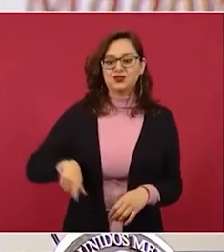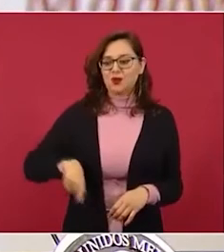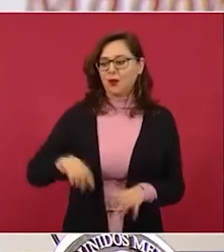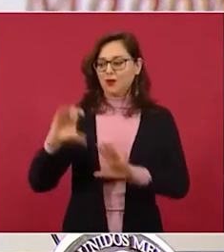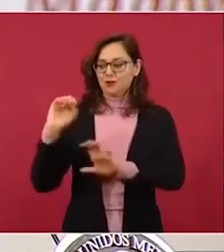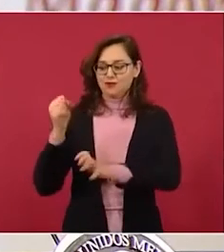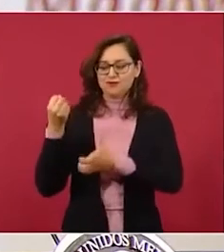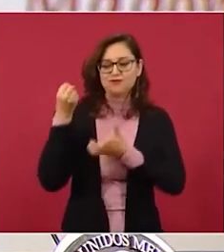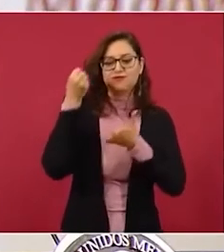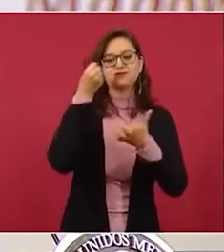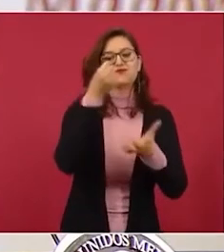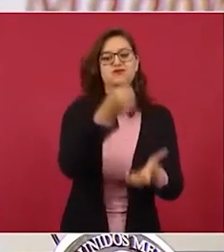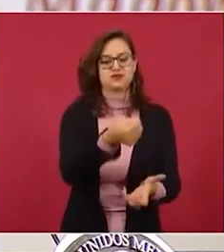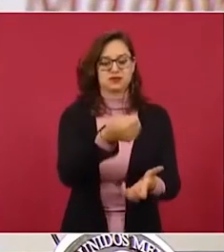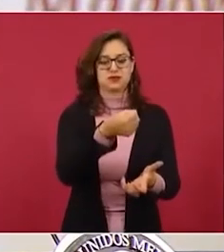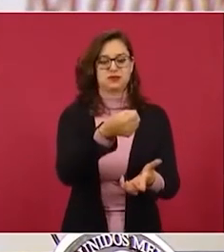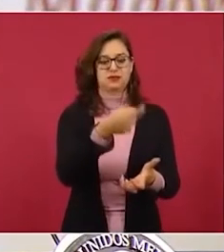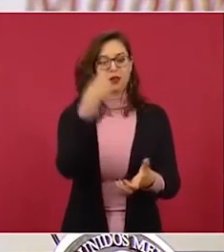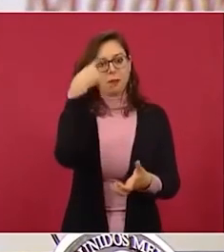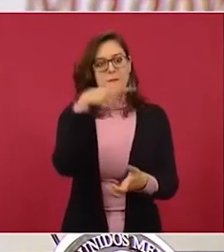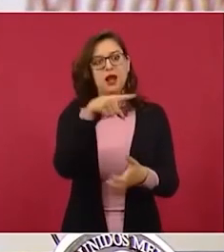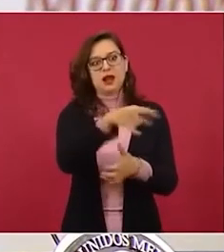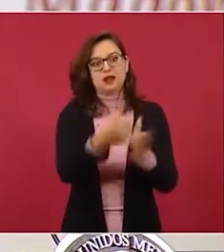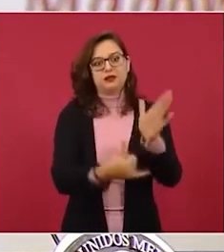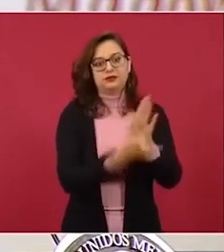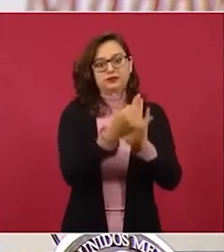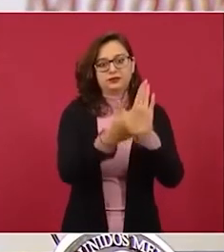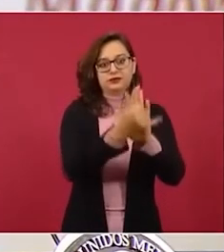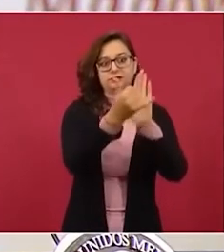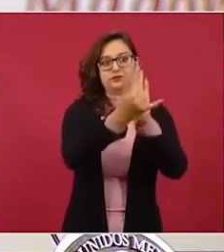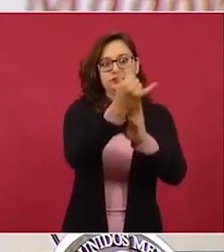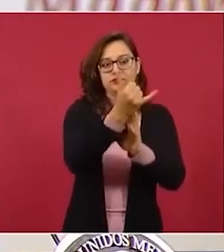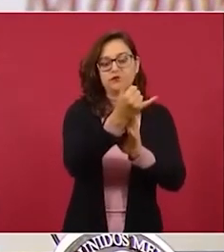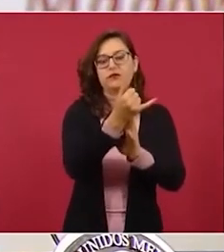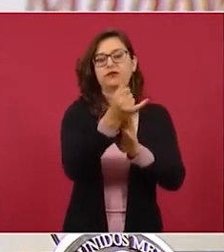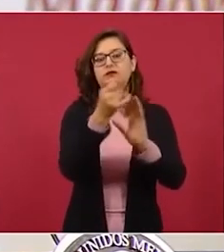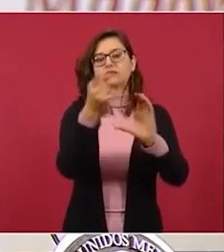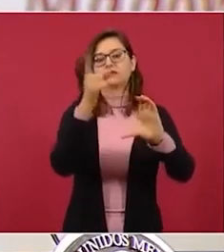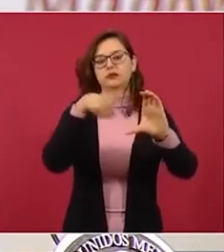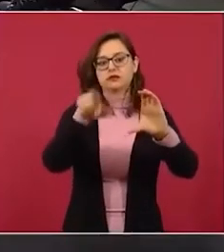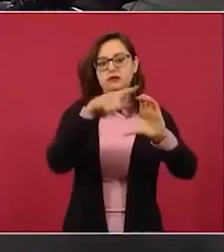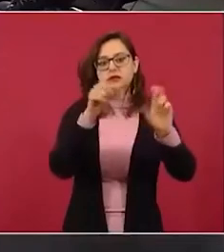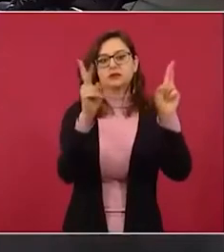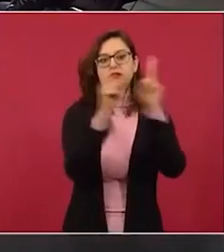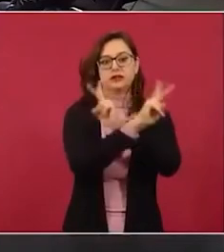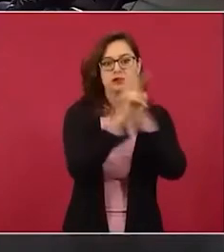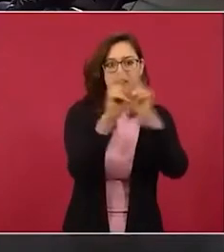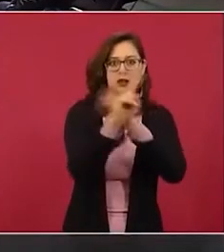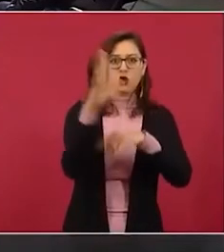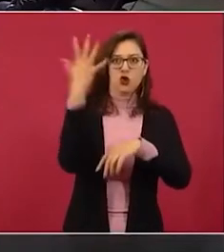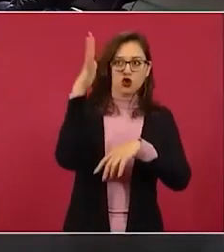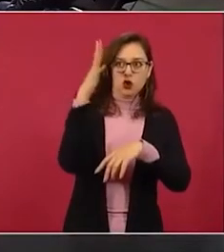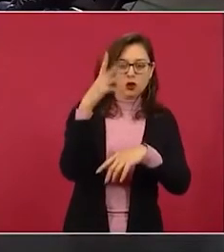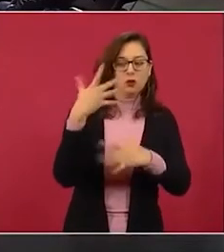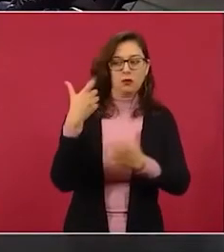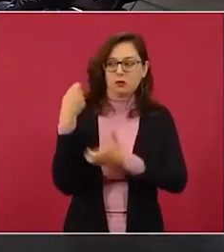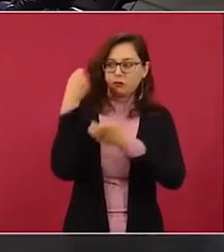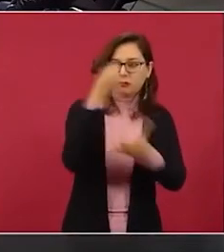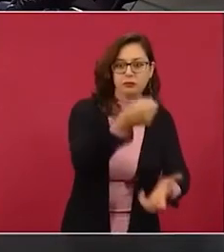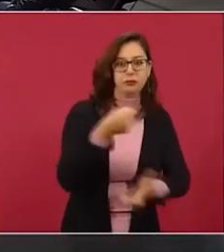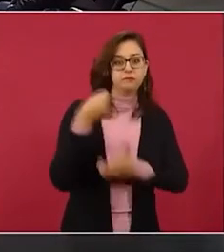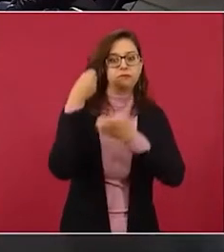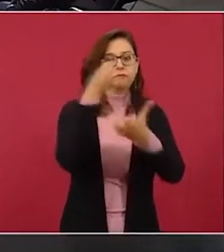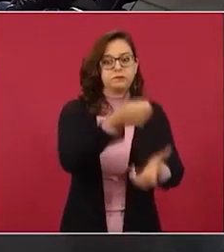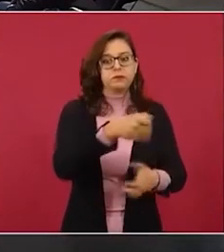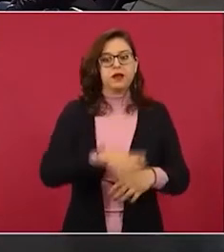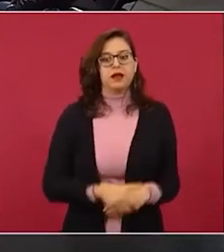inversión fondos de desarrollo perdón fondos de desarrollo mexicanos como es Bancomex como es una finza están